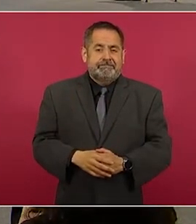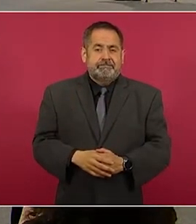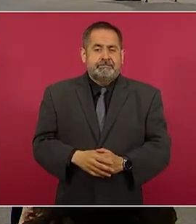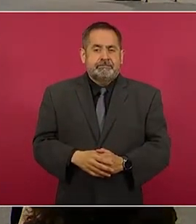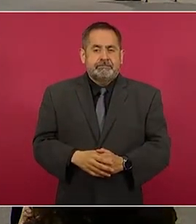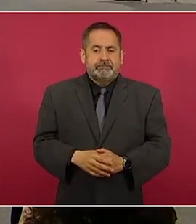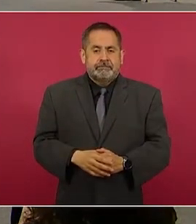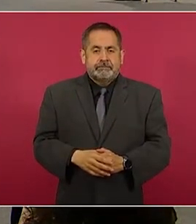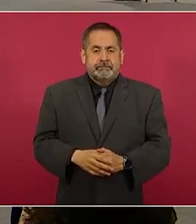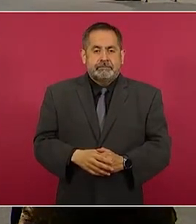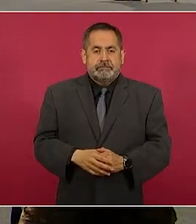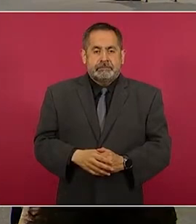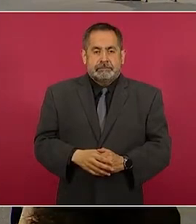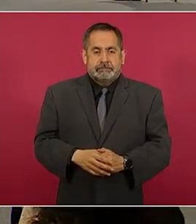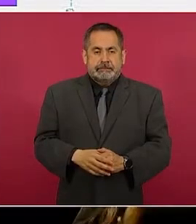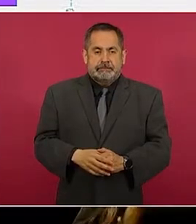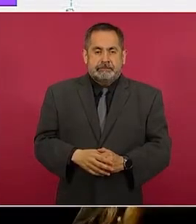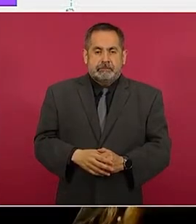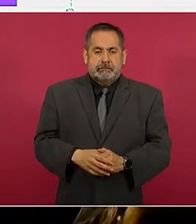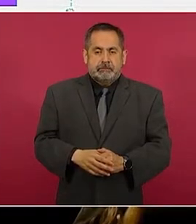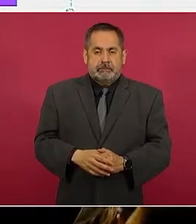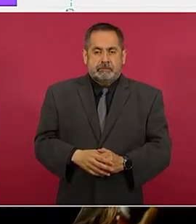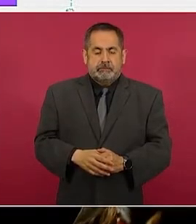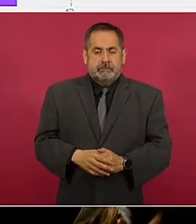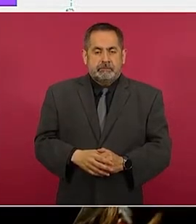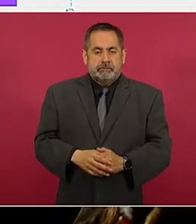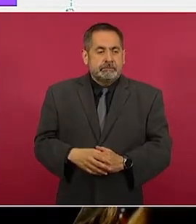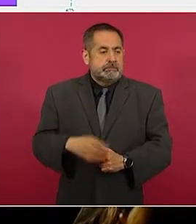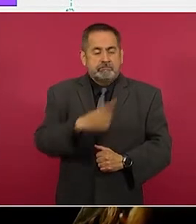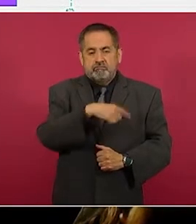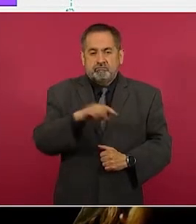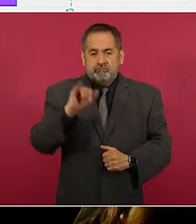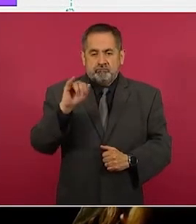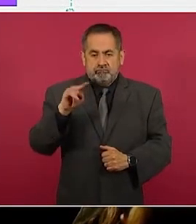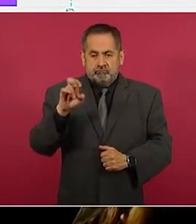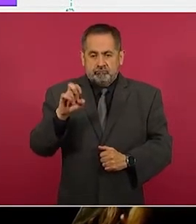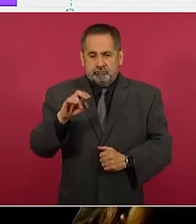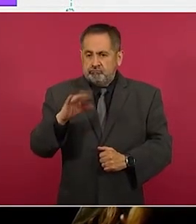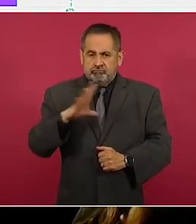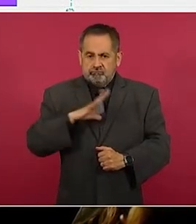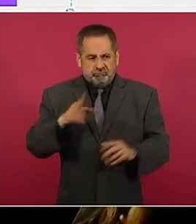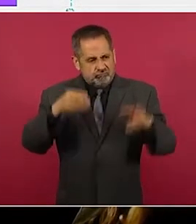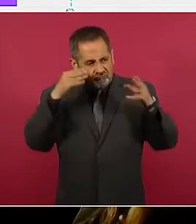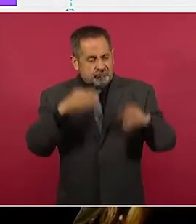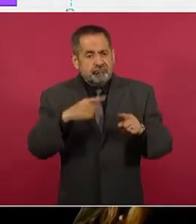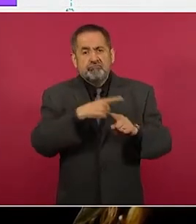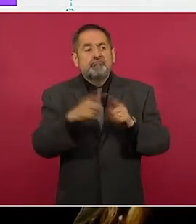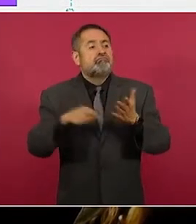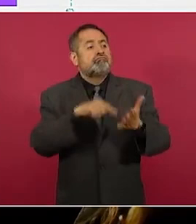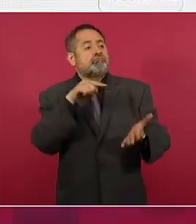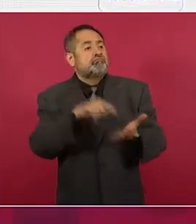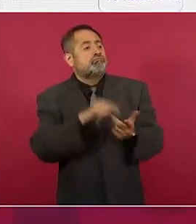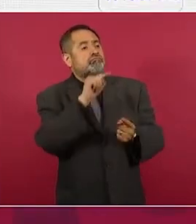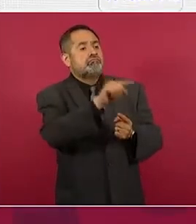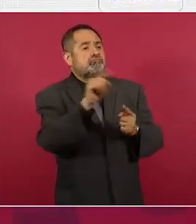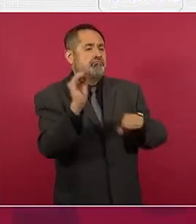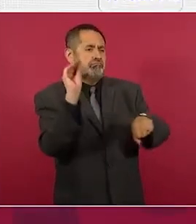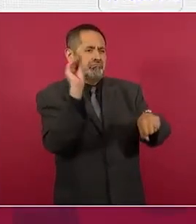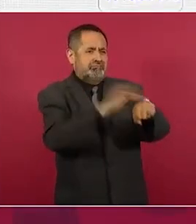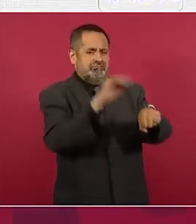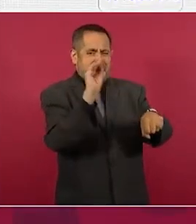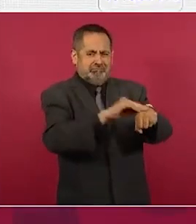que no se aplicó para poner casillas en todos lados, hubo